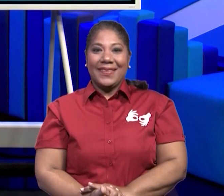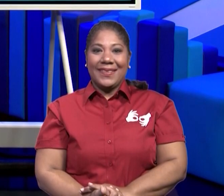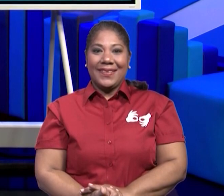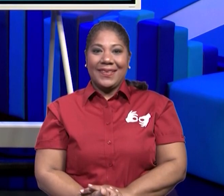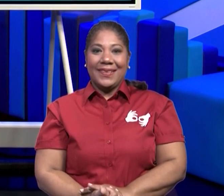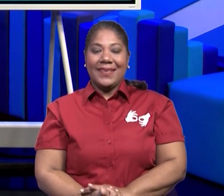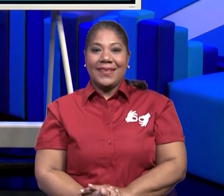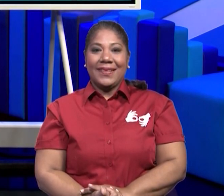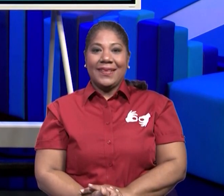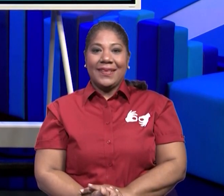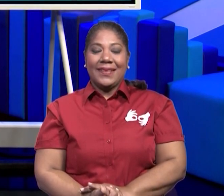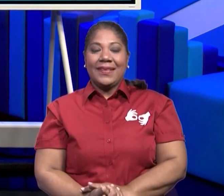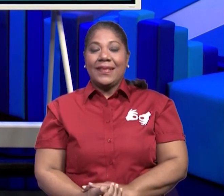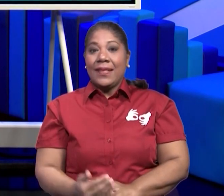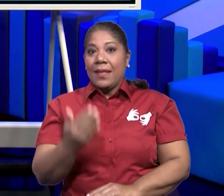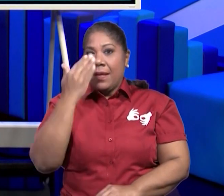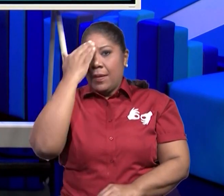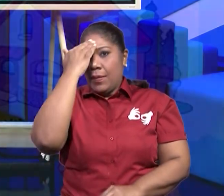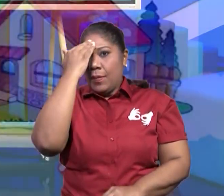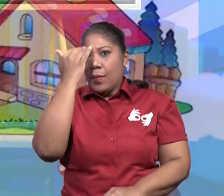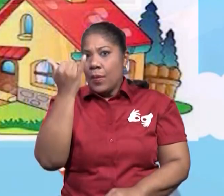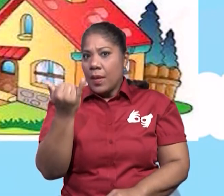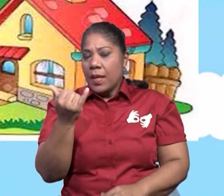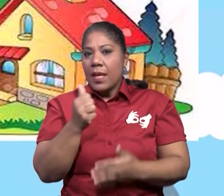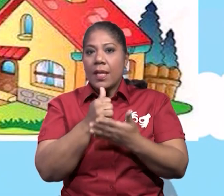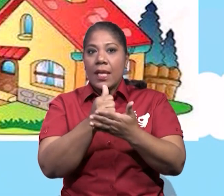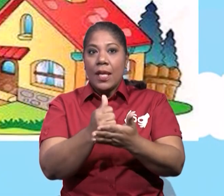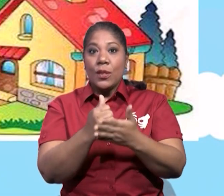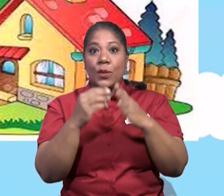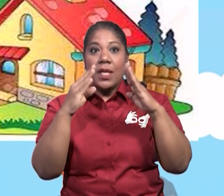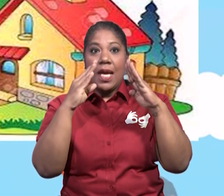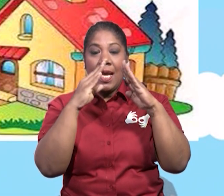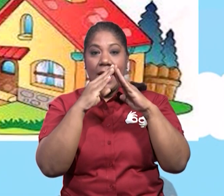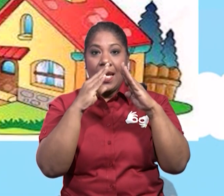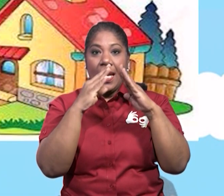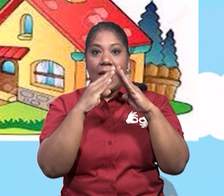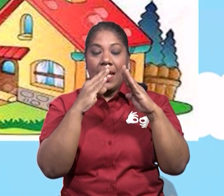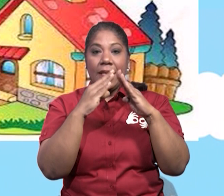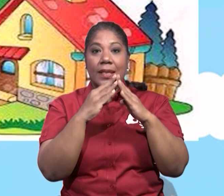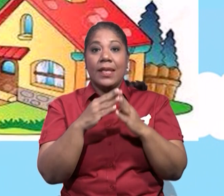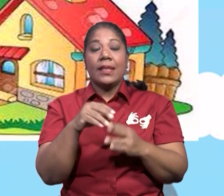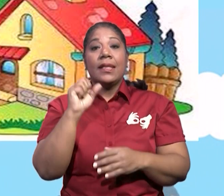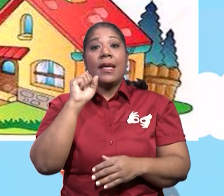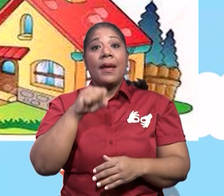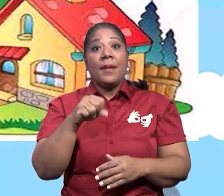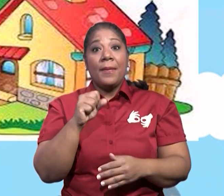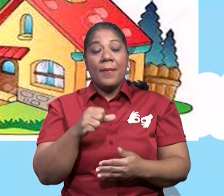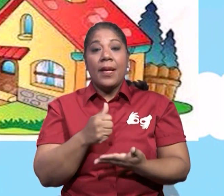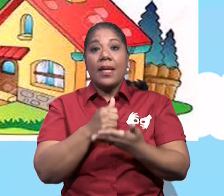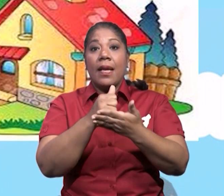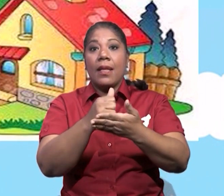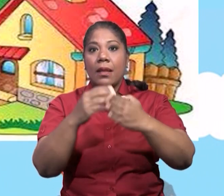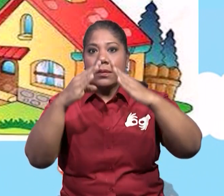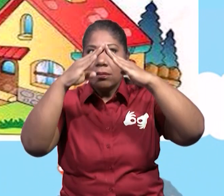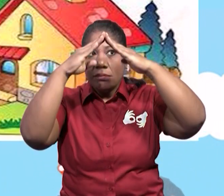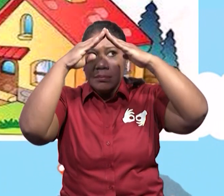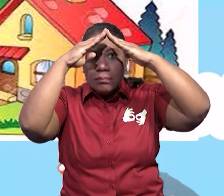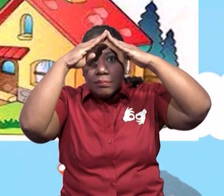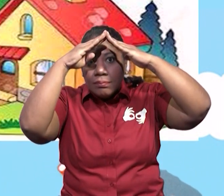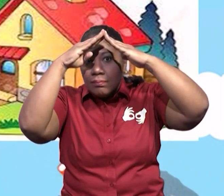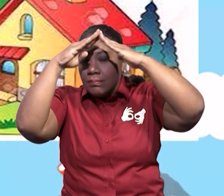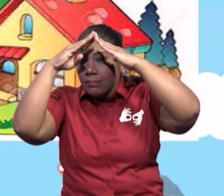¿Para qué nos sirve la vivienda chicos? La vivienda sirve para ofrecer refugio y